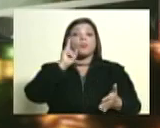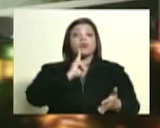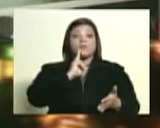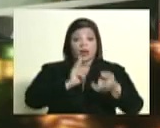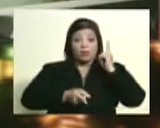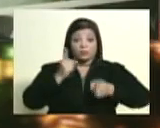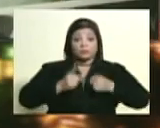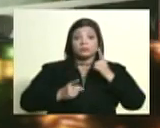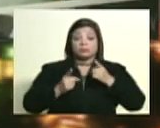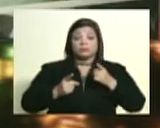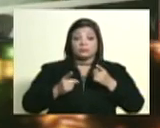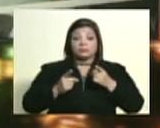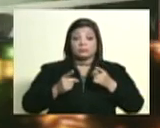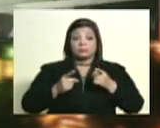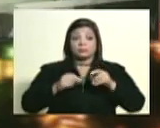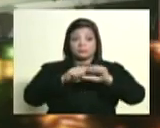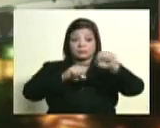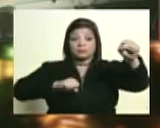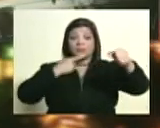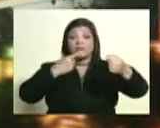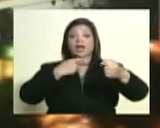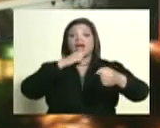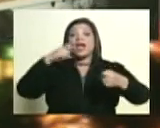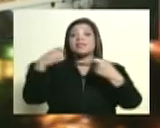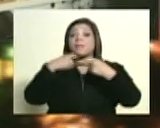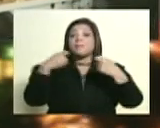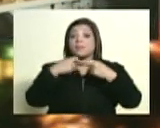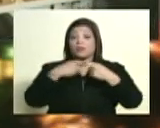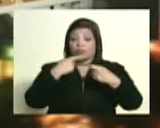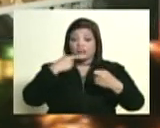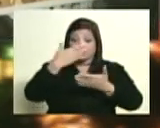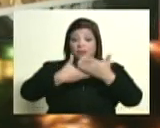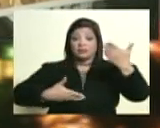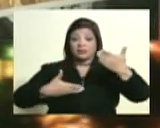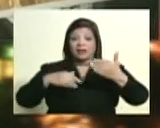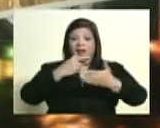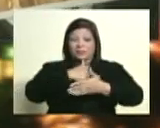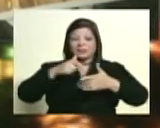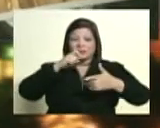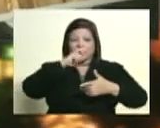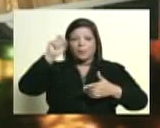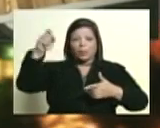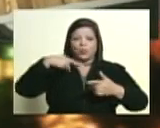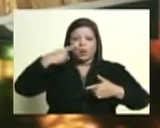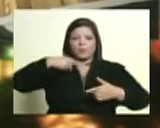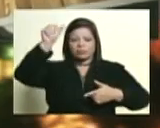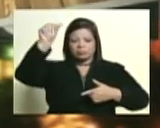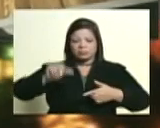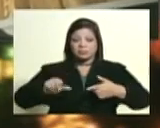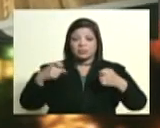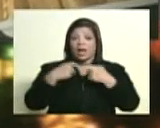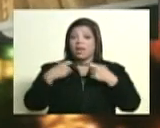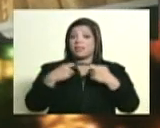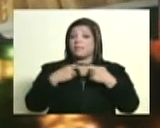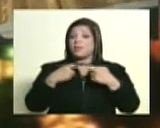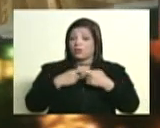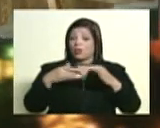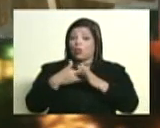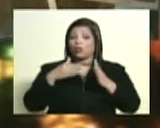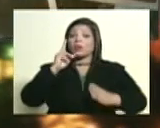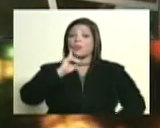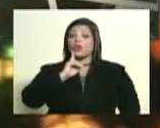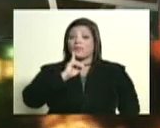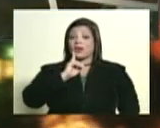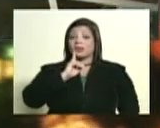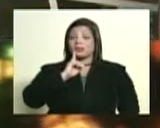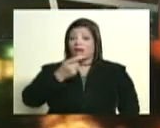Él lo dice en la proclama. Mis enemigos me han conducido. Lo dijo hoy el presidente Maduro. No eran los enemigos de la